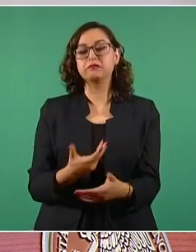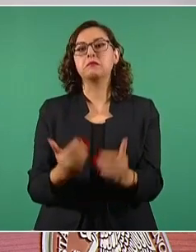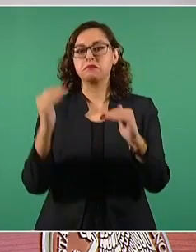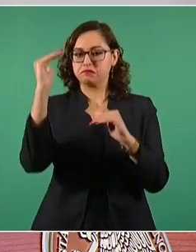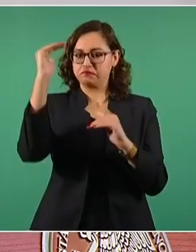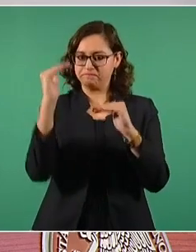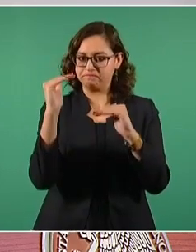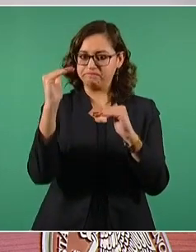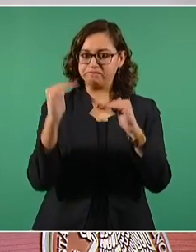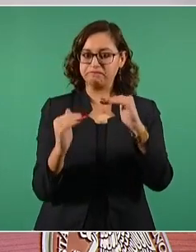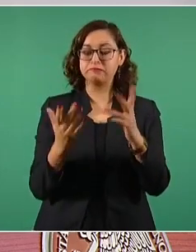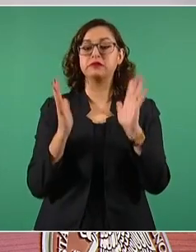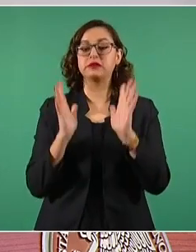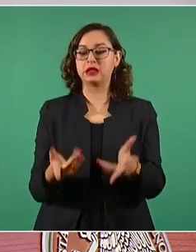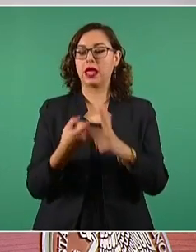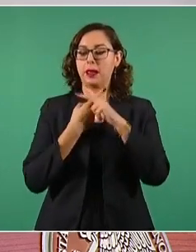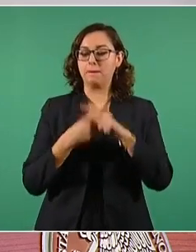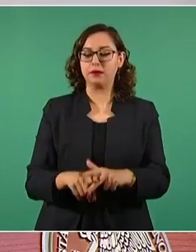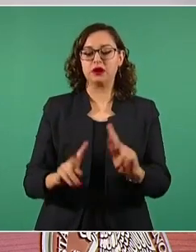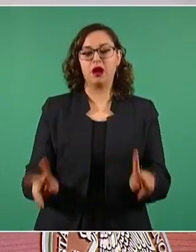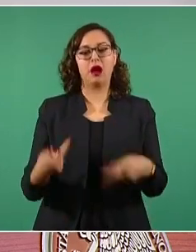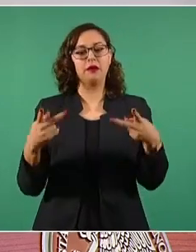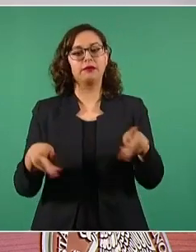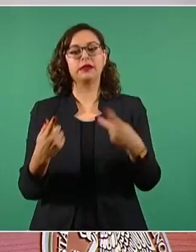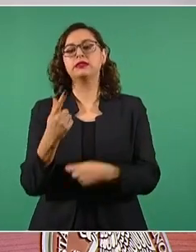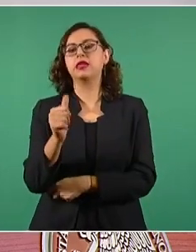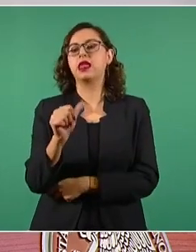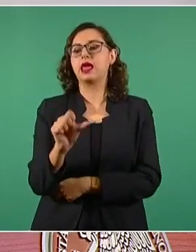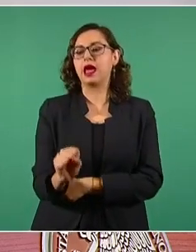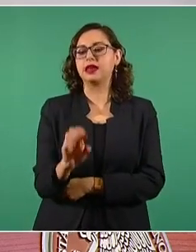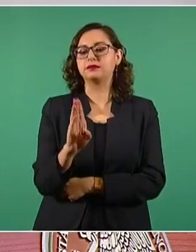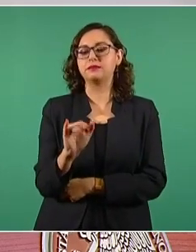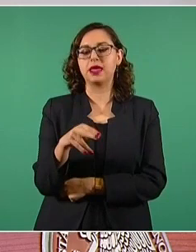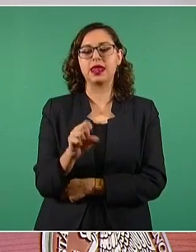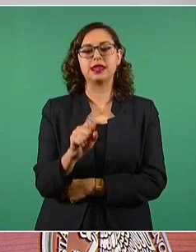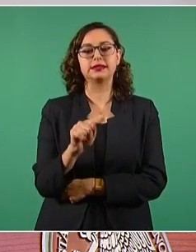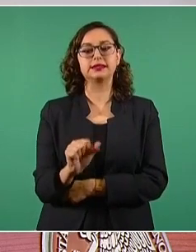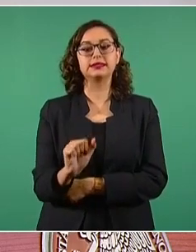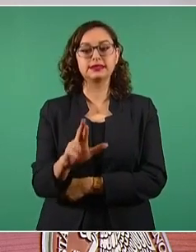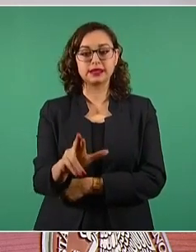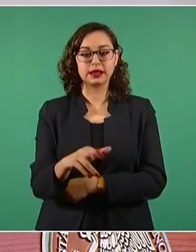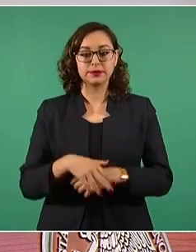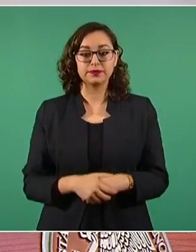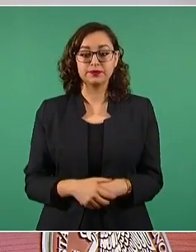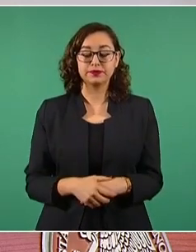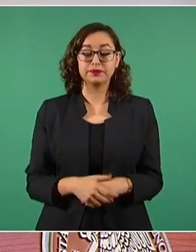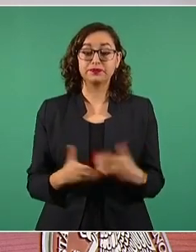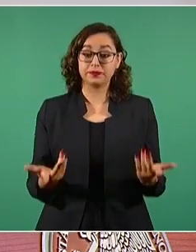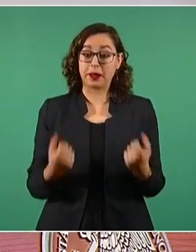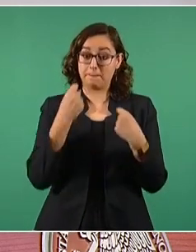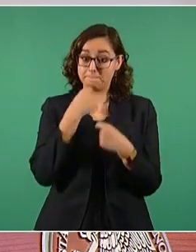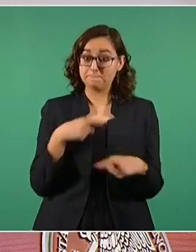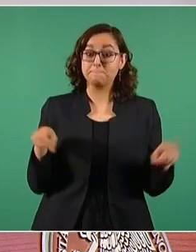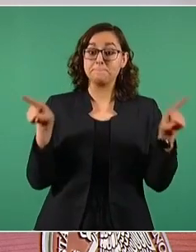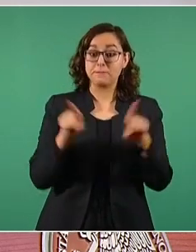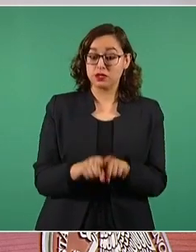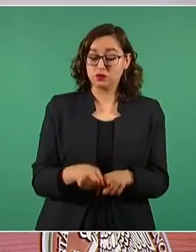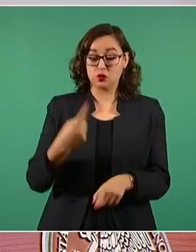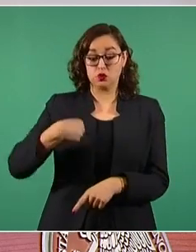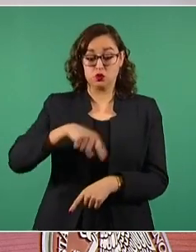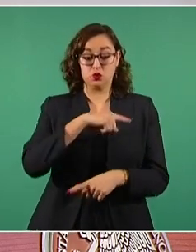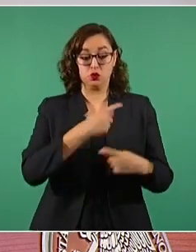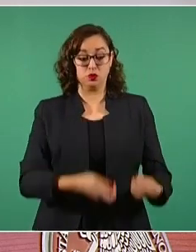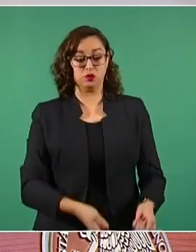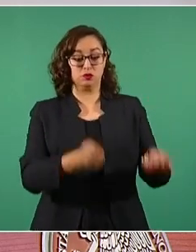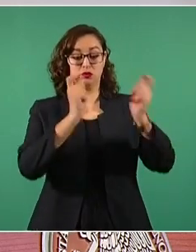Desde que llegamos al gobierno hasta la fecha, el índice de la Bolsa de Valores ha crecido un en